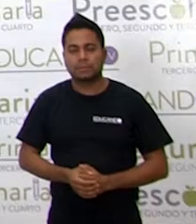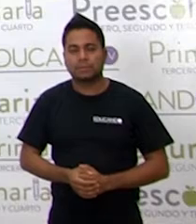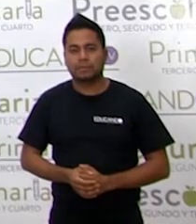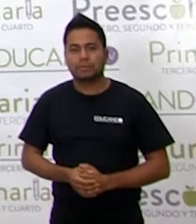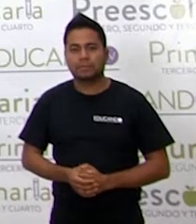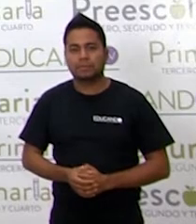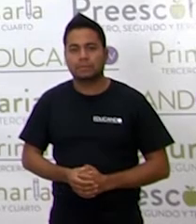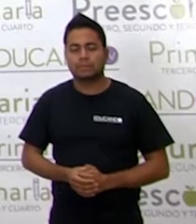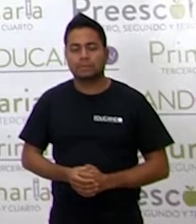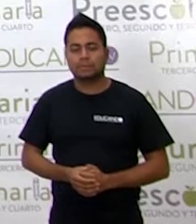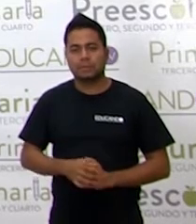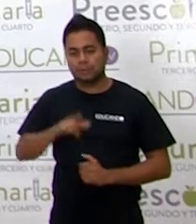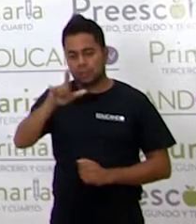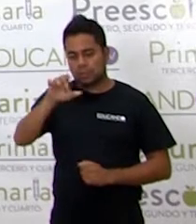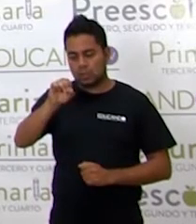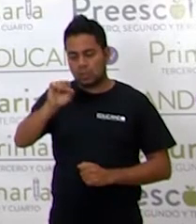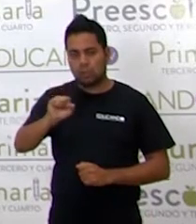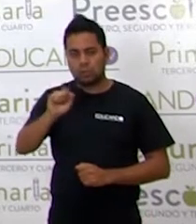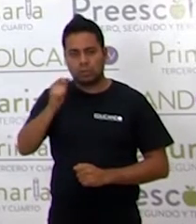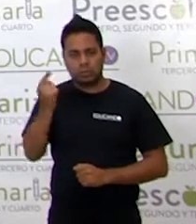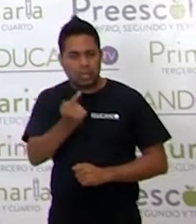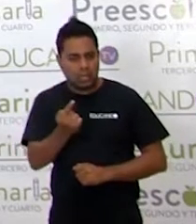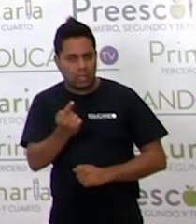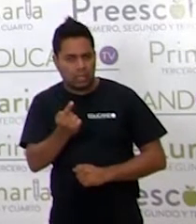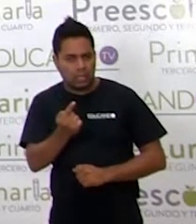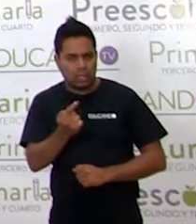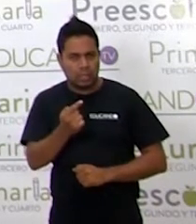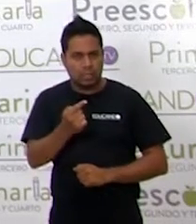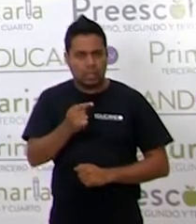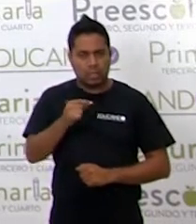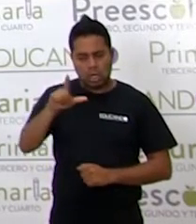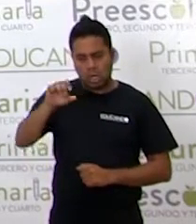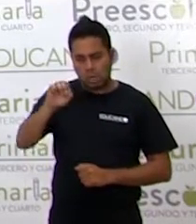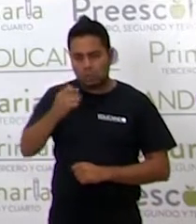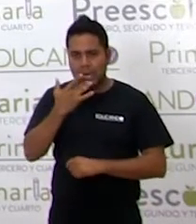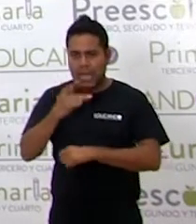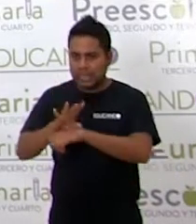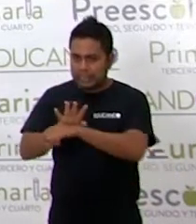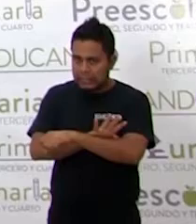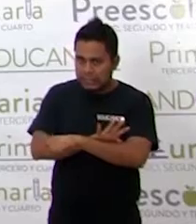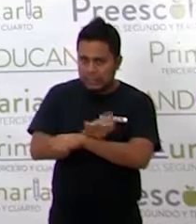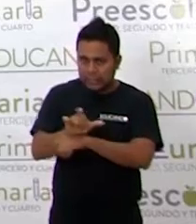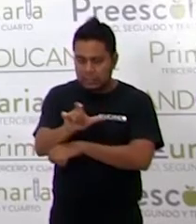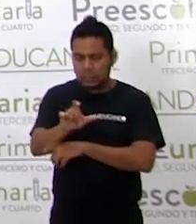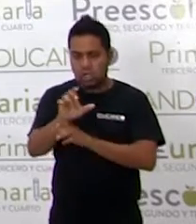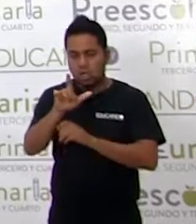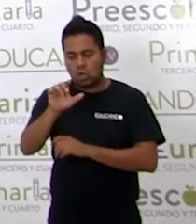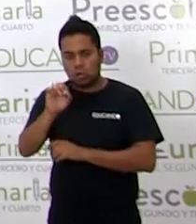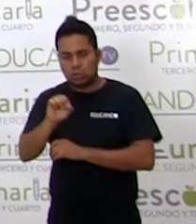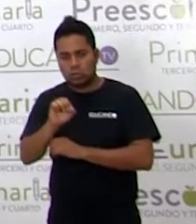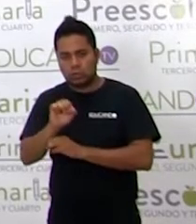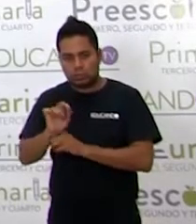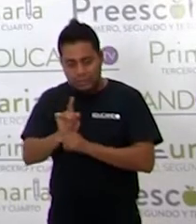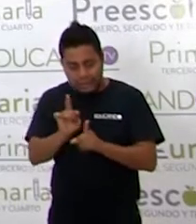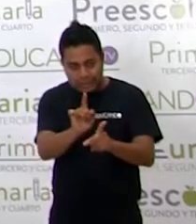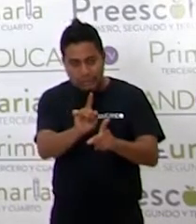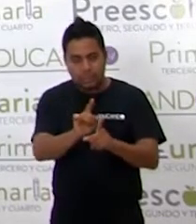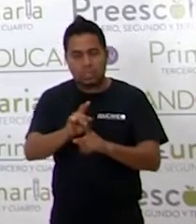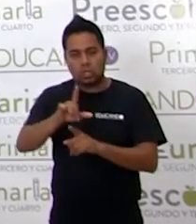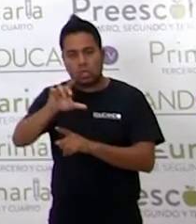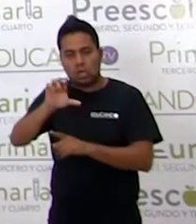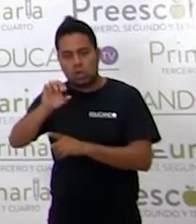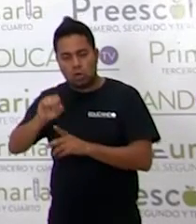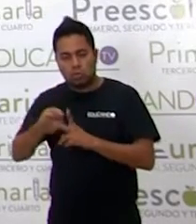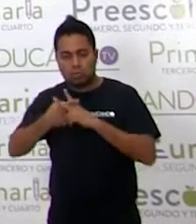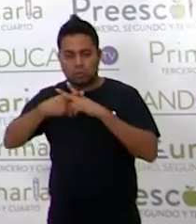¿Los qué? Los lagartijas Los Perseguir Los Comenzaron